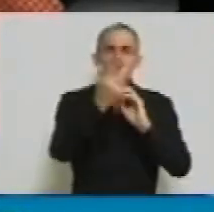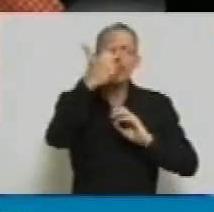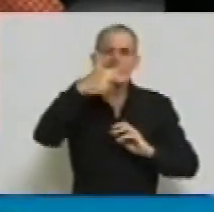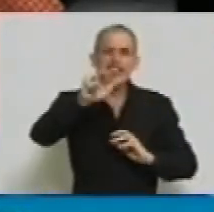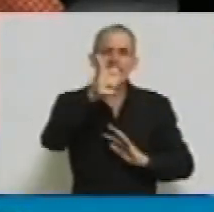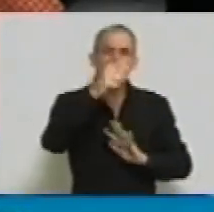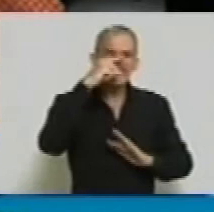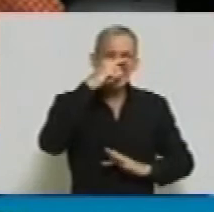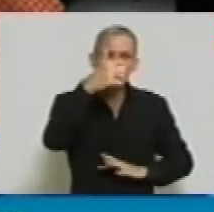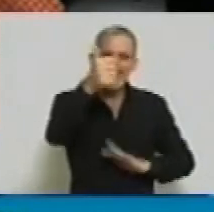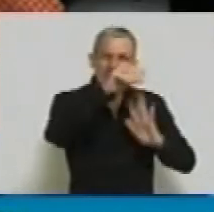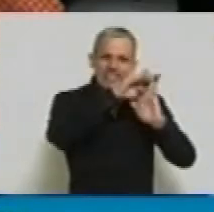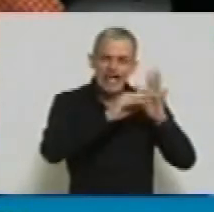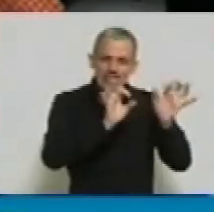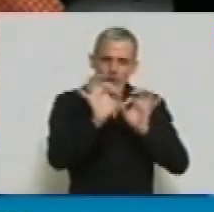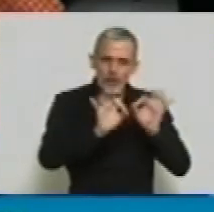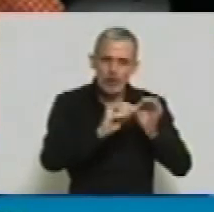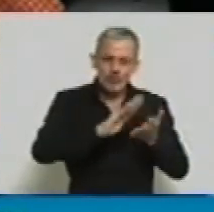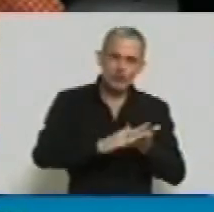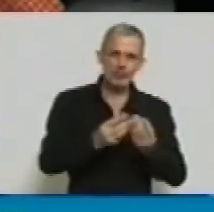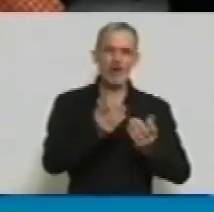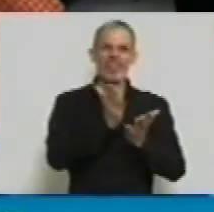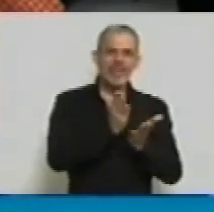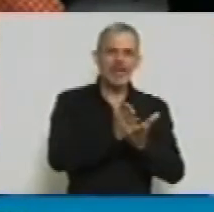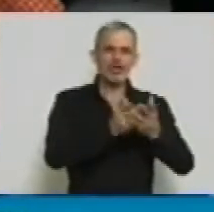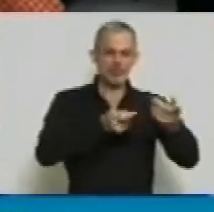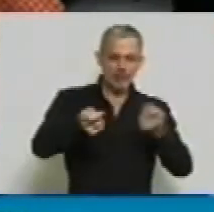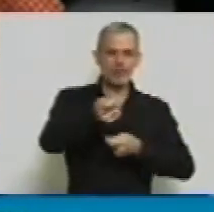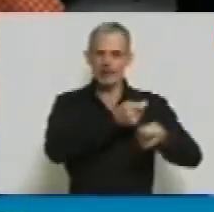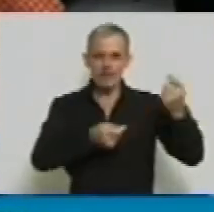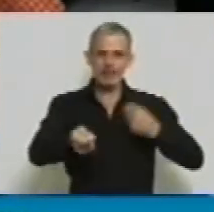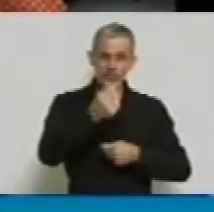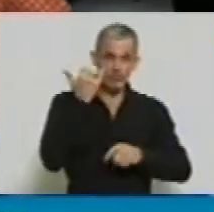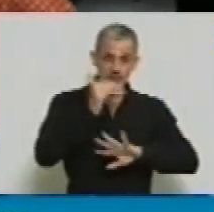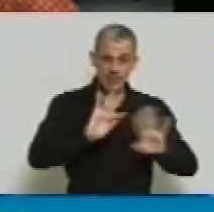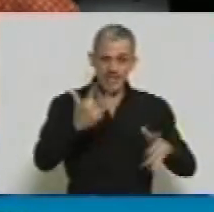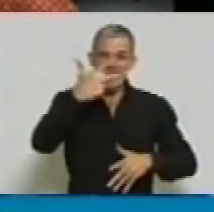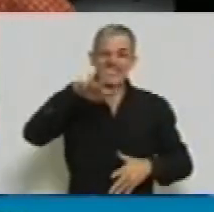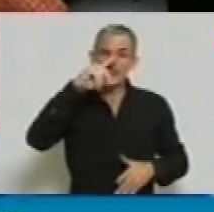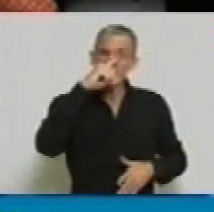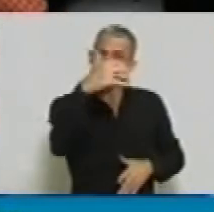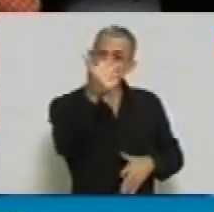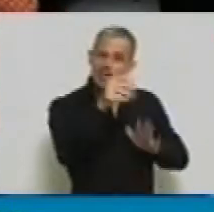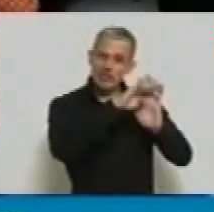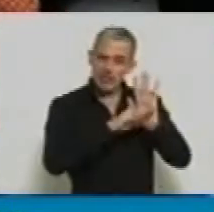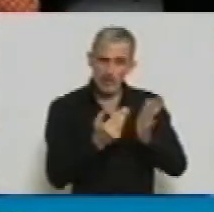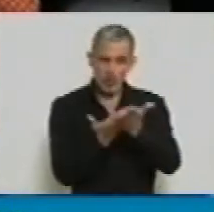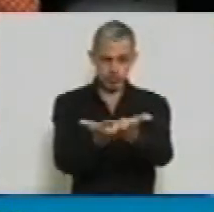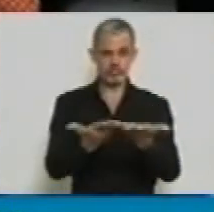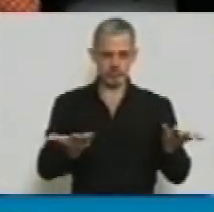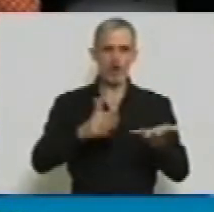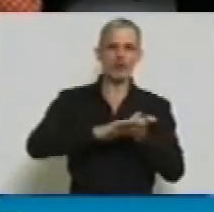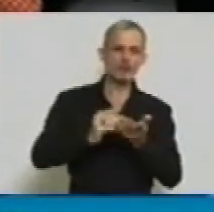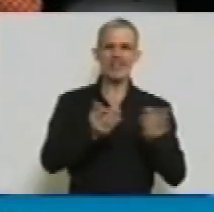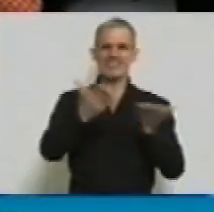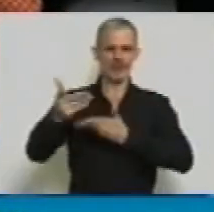proyectos para regular derechos de usuarios, consumidores y para crear órganos de control en materia de